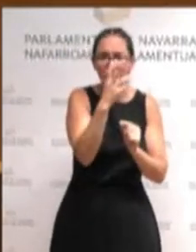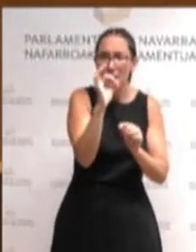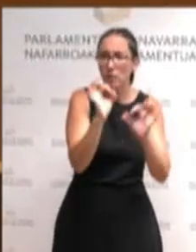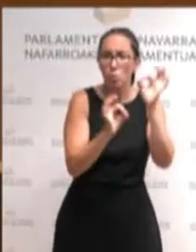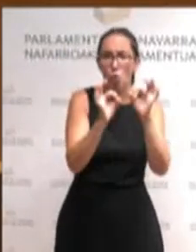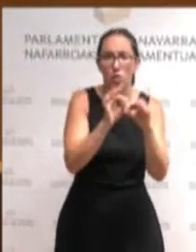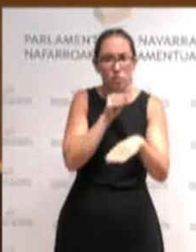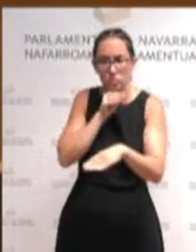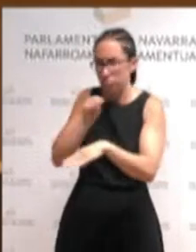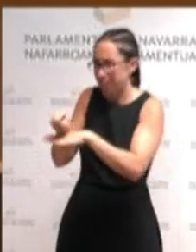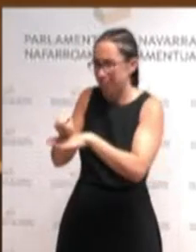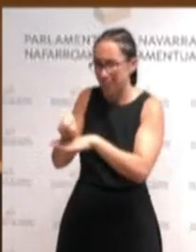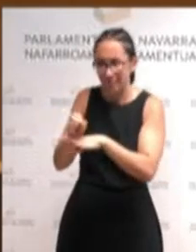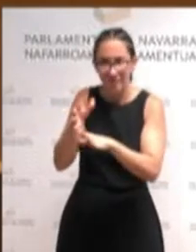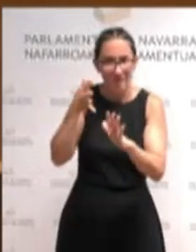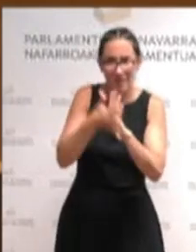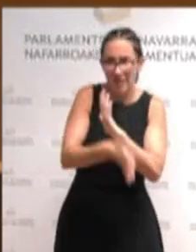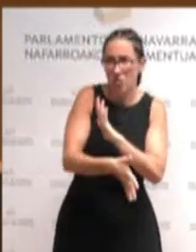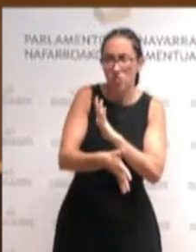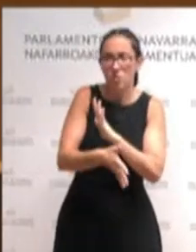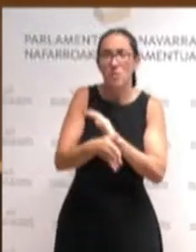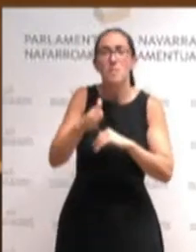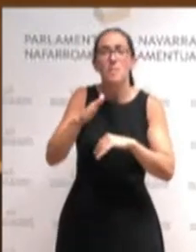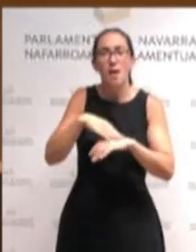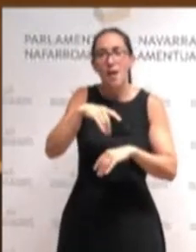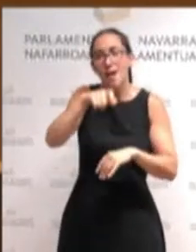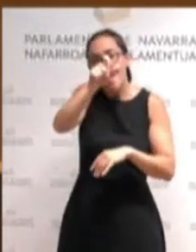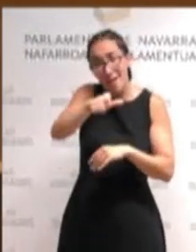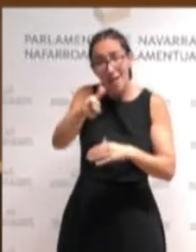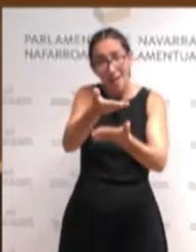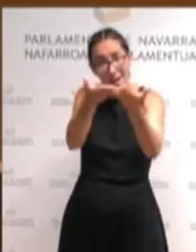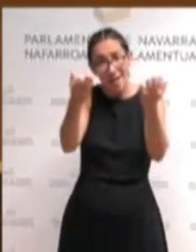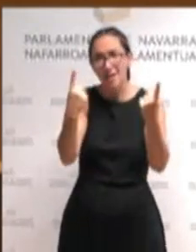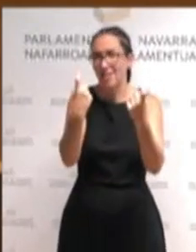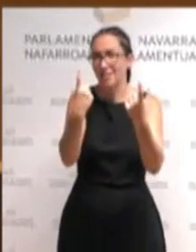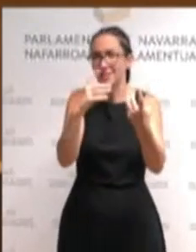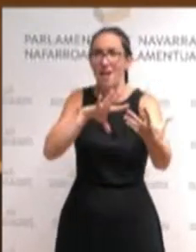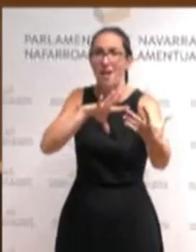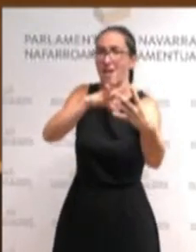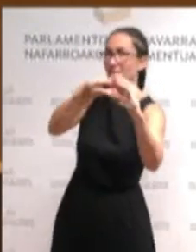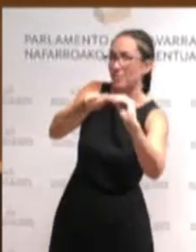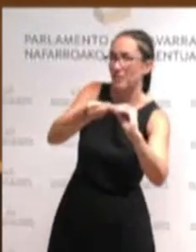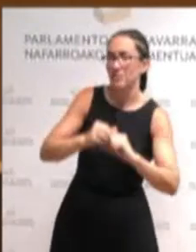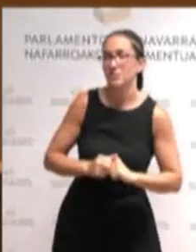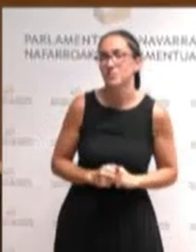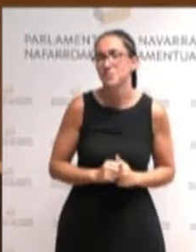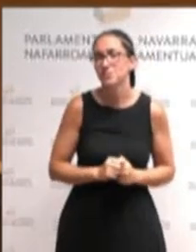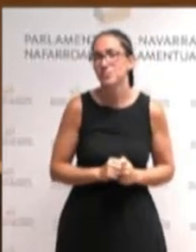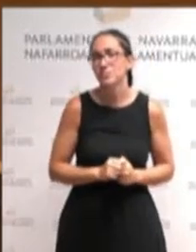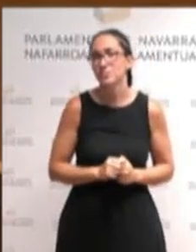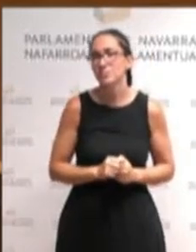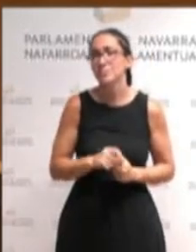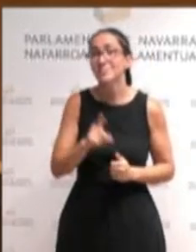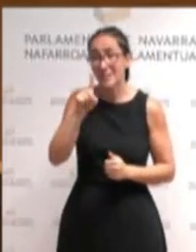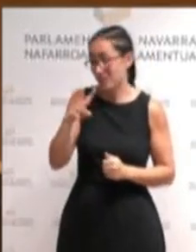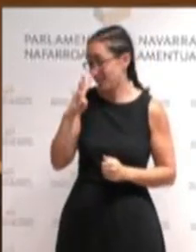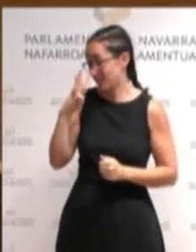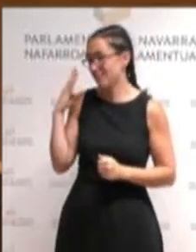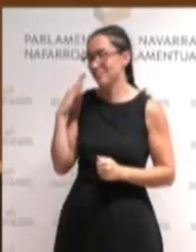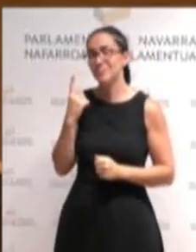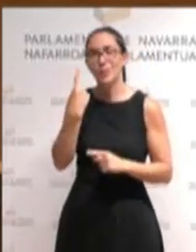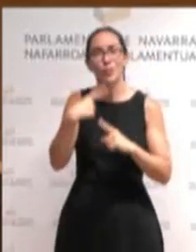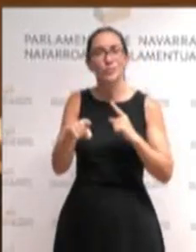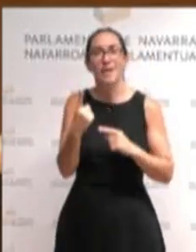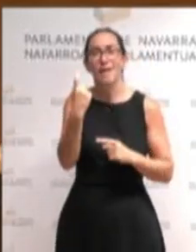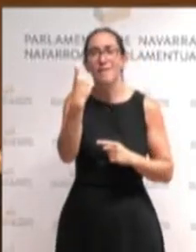adapte a la realidad y las necesidades actuales de la población navarra y también se quedó en el tintero el desarrollo